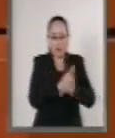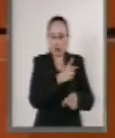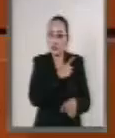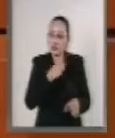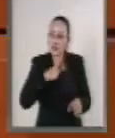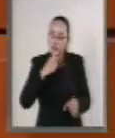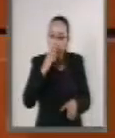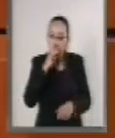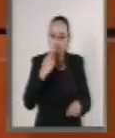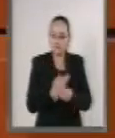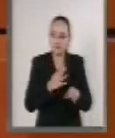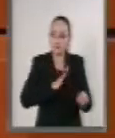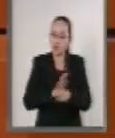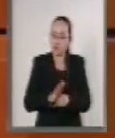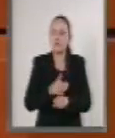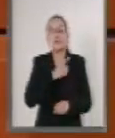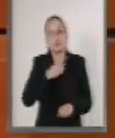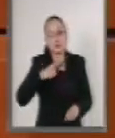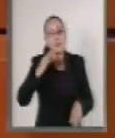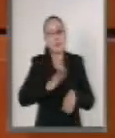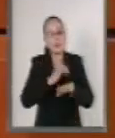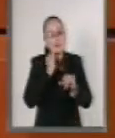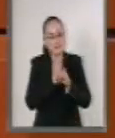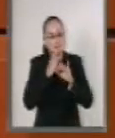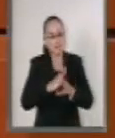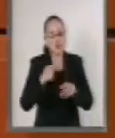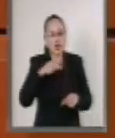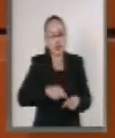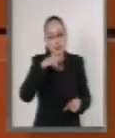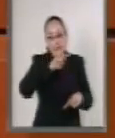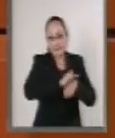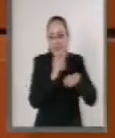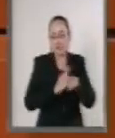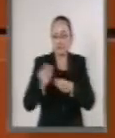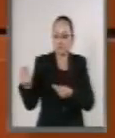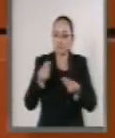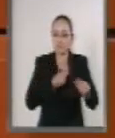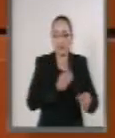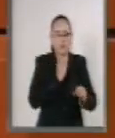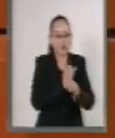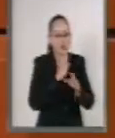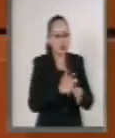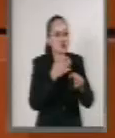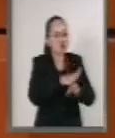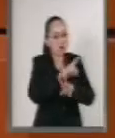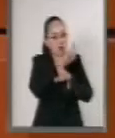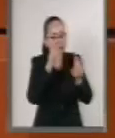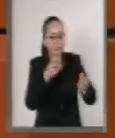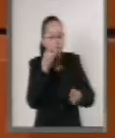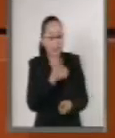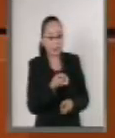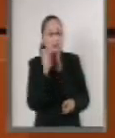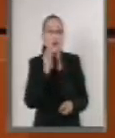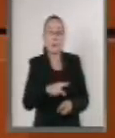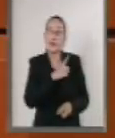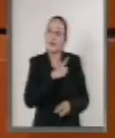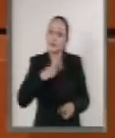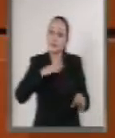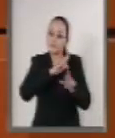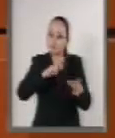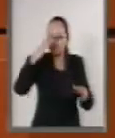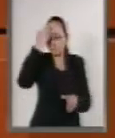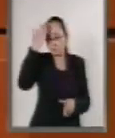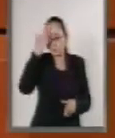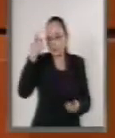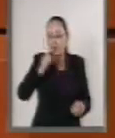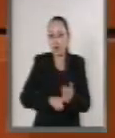que mantener informado nuestro país sobre este asunto y reconocer por supuesto en